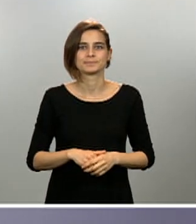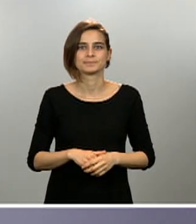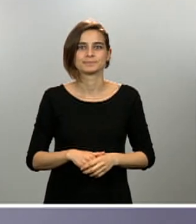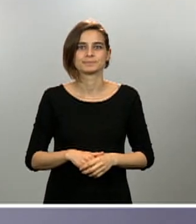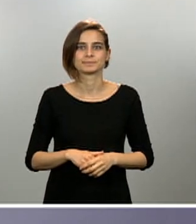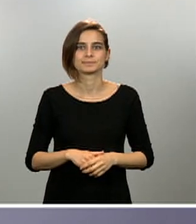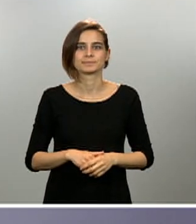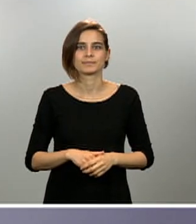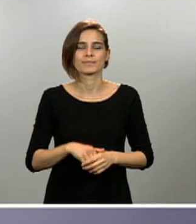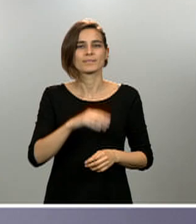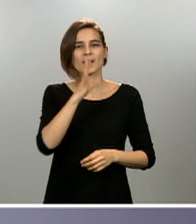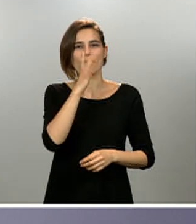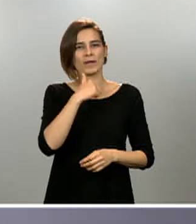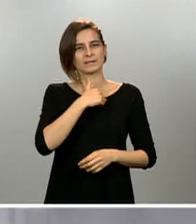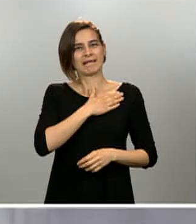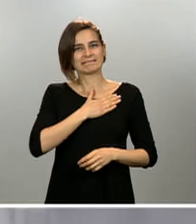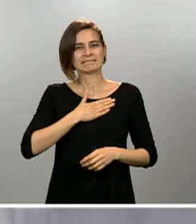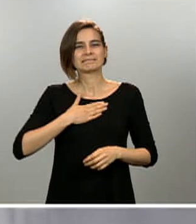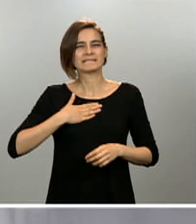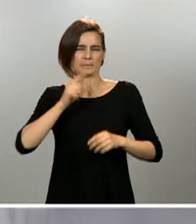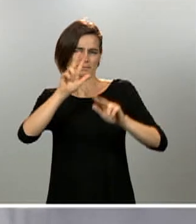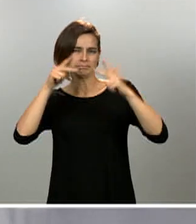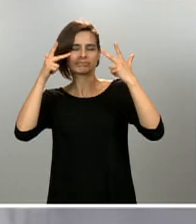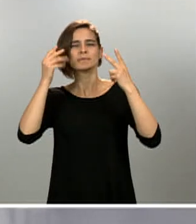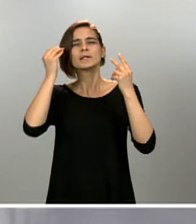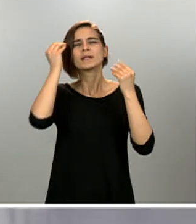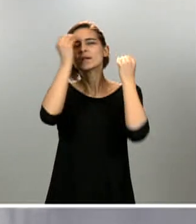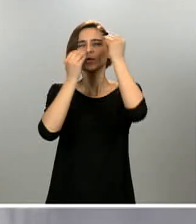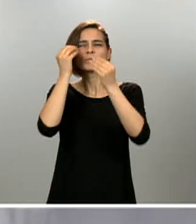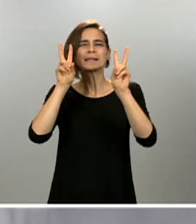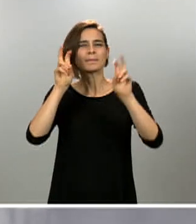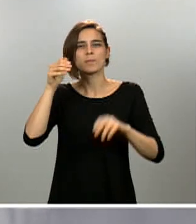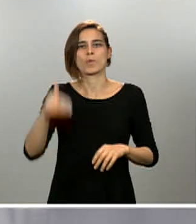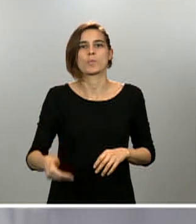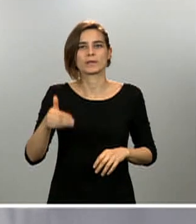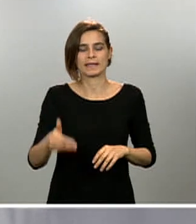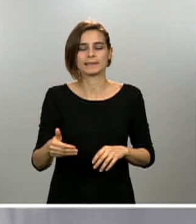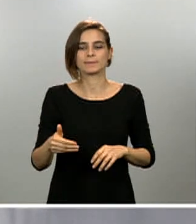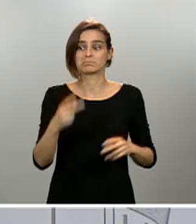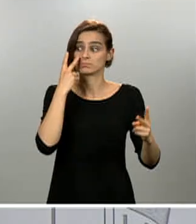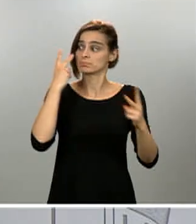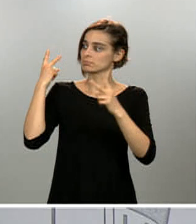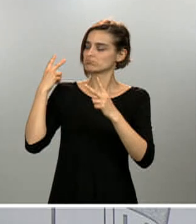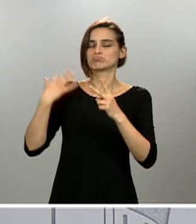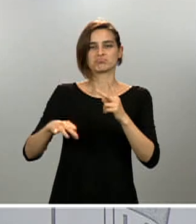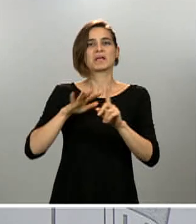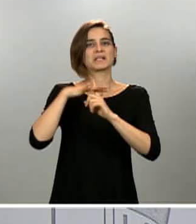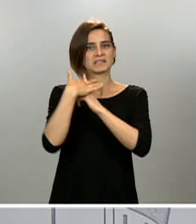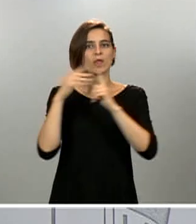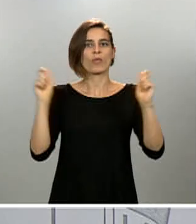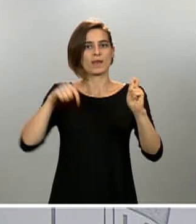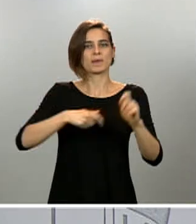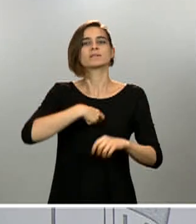asunto muy relevante. El estado de alarma en España ha funcionado. El estado de alarma ha